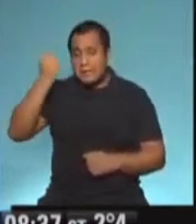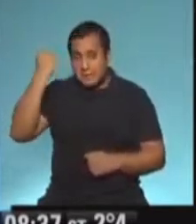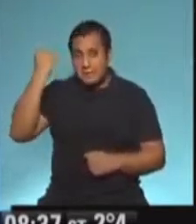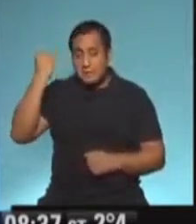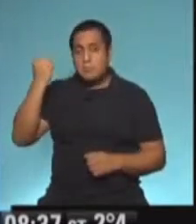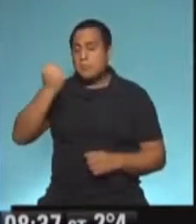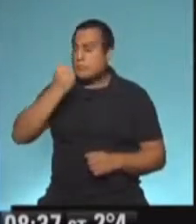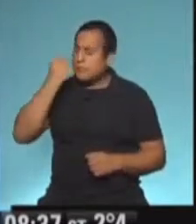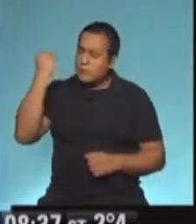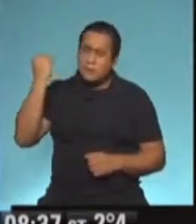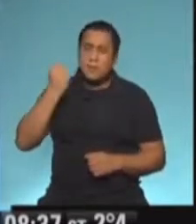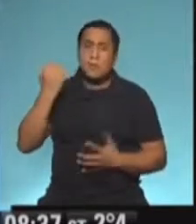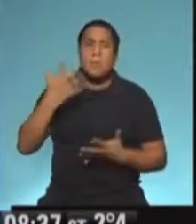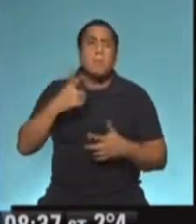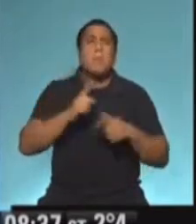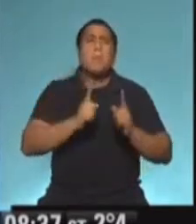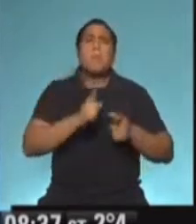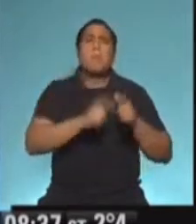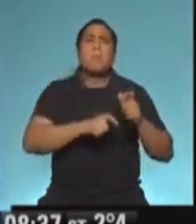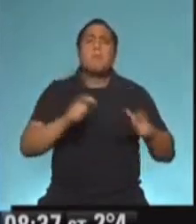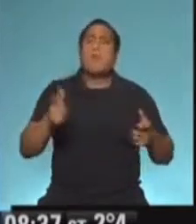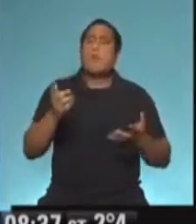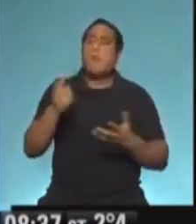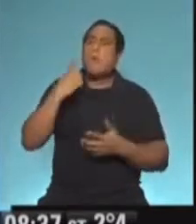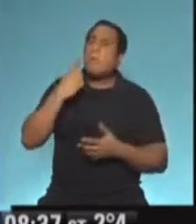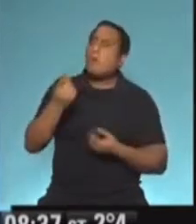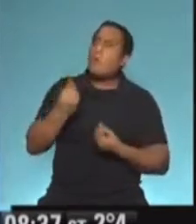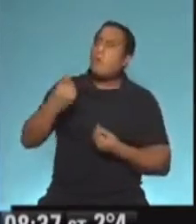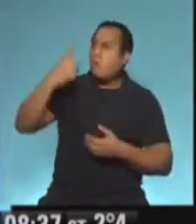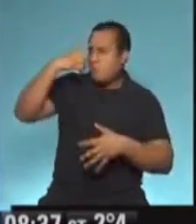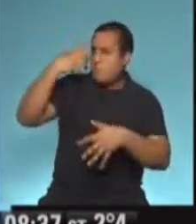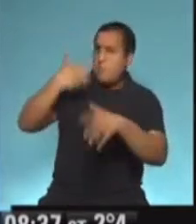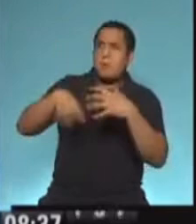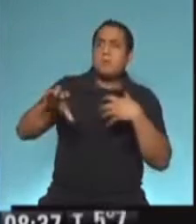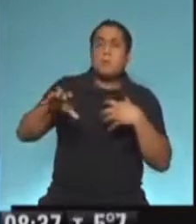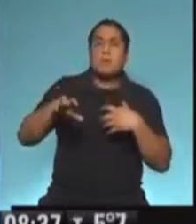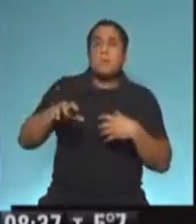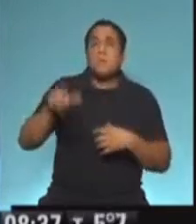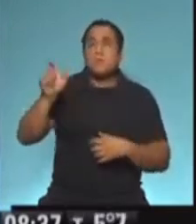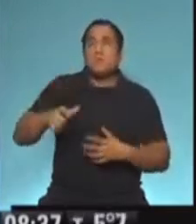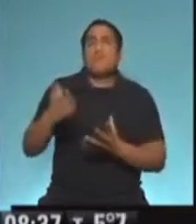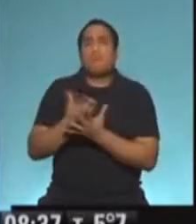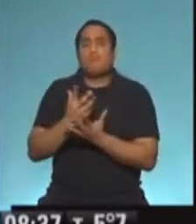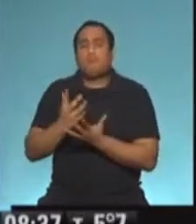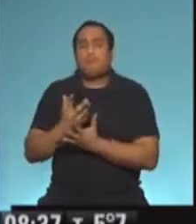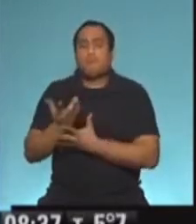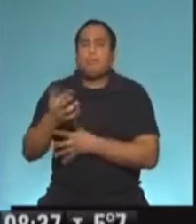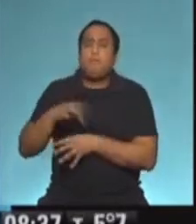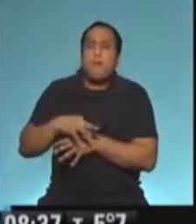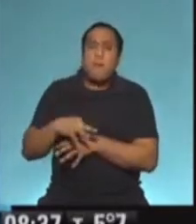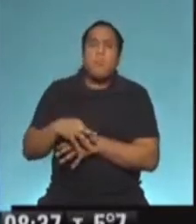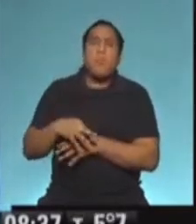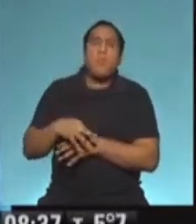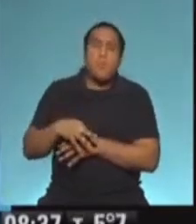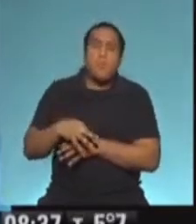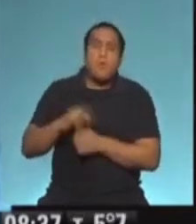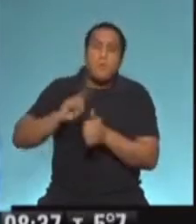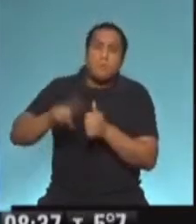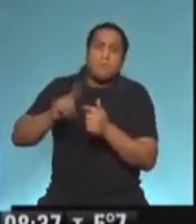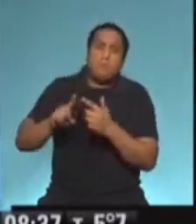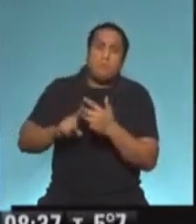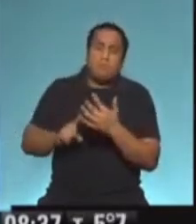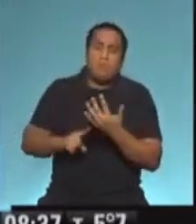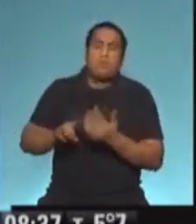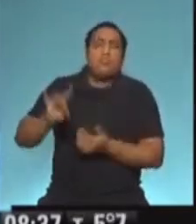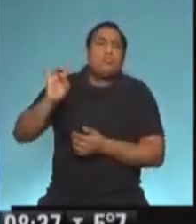la población tenga empatía sobre lo que sucede con alguien que la padece y todas las cuestiones que no solamente son